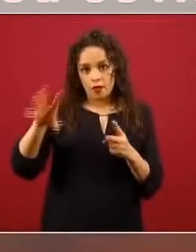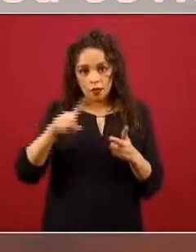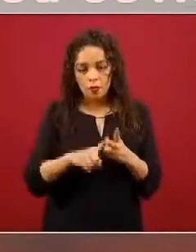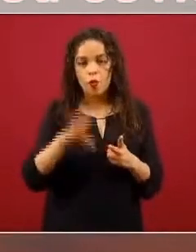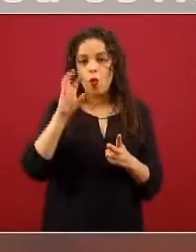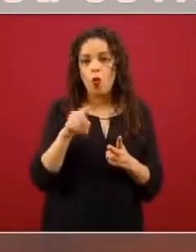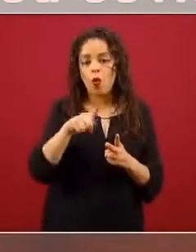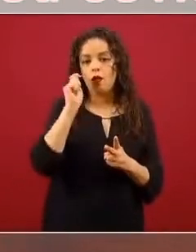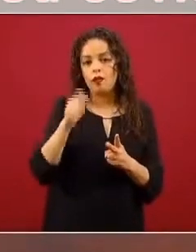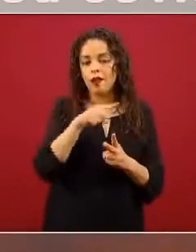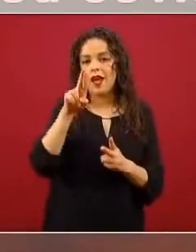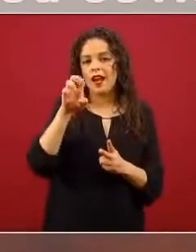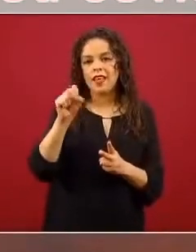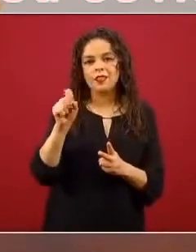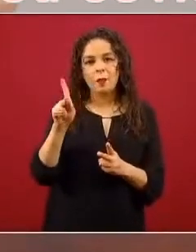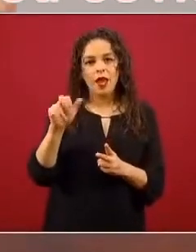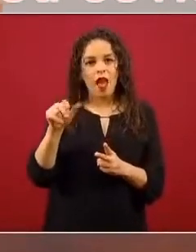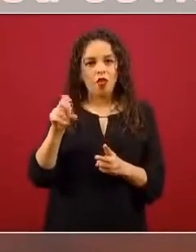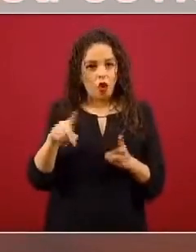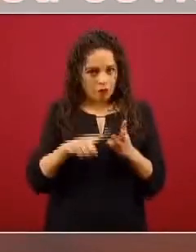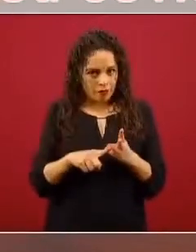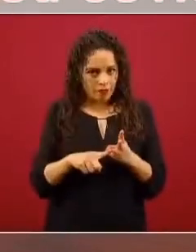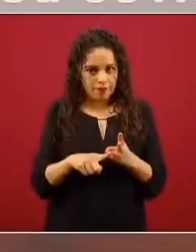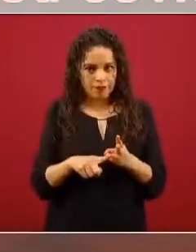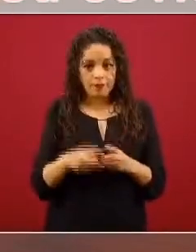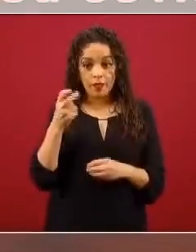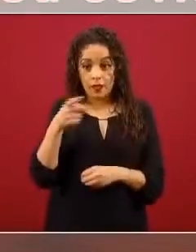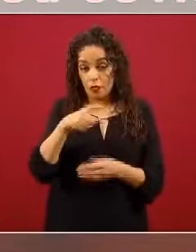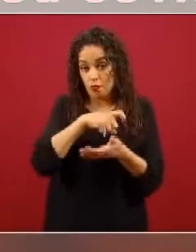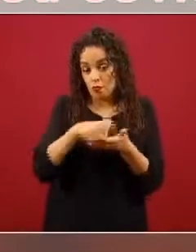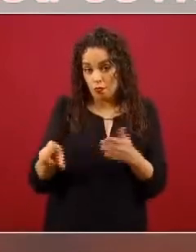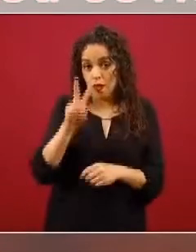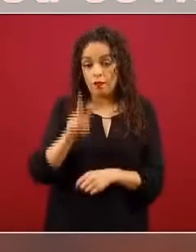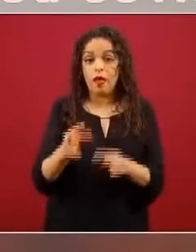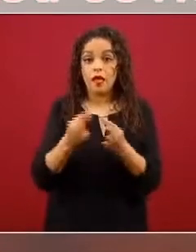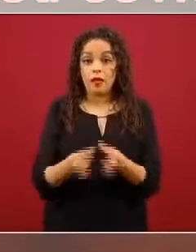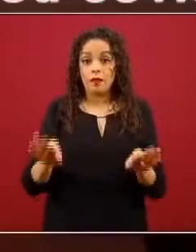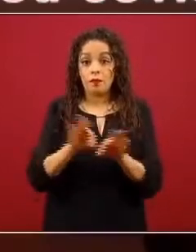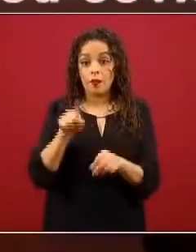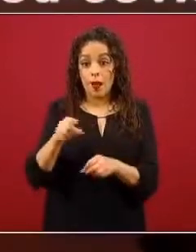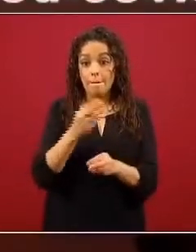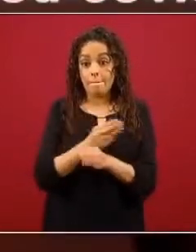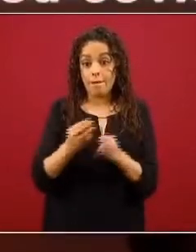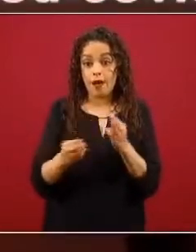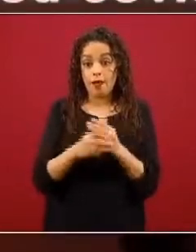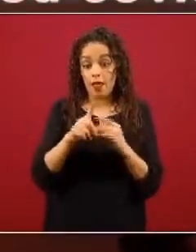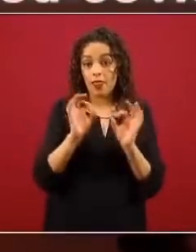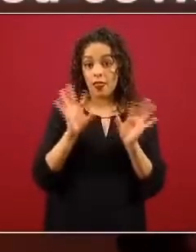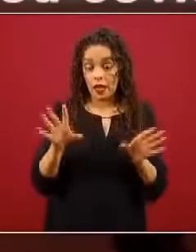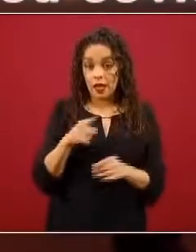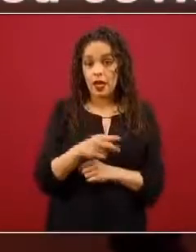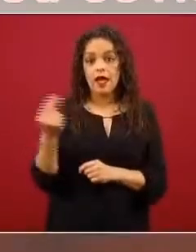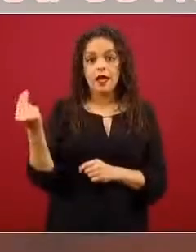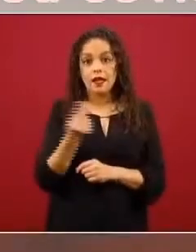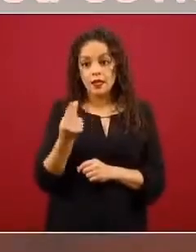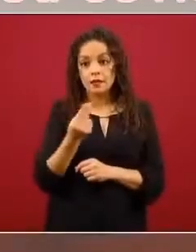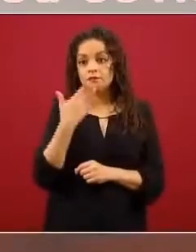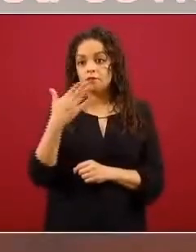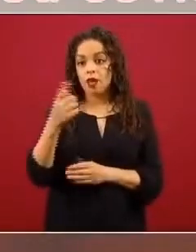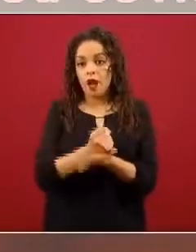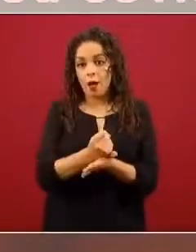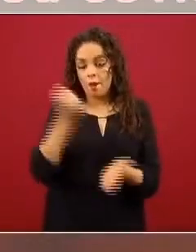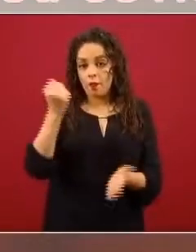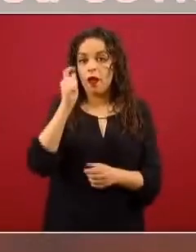los respiradores, etcétera, que se compran, es importante que como son un material crítico, tienen que estar aprobados por